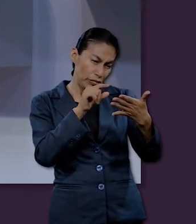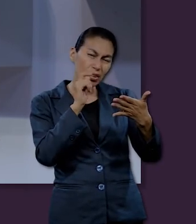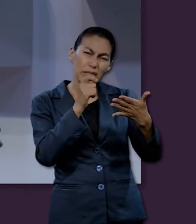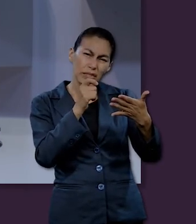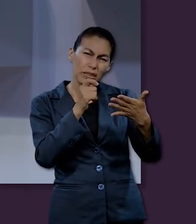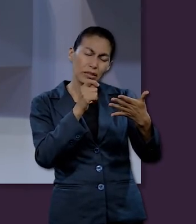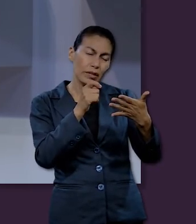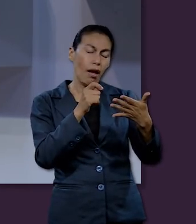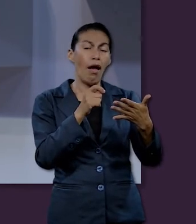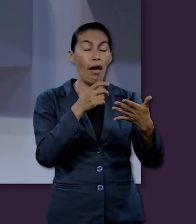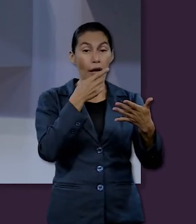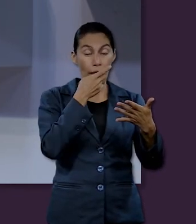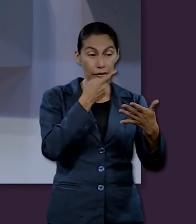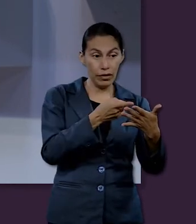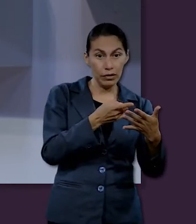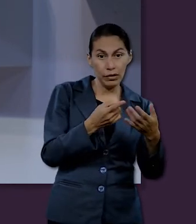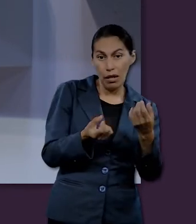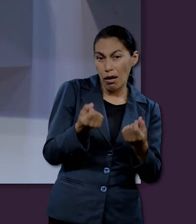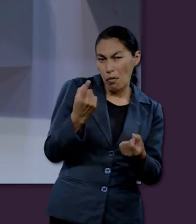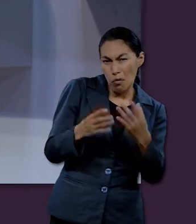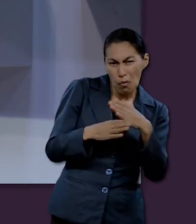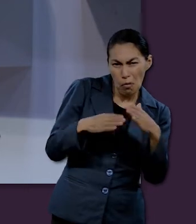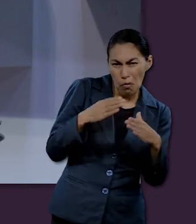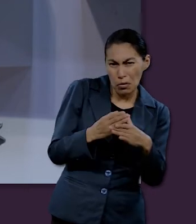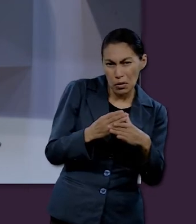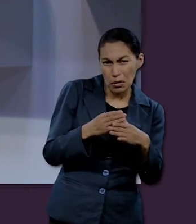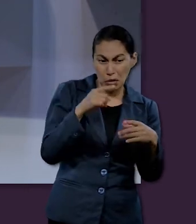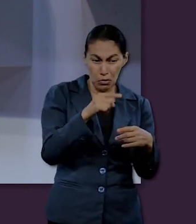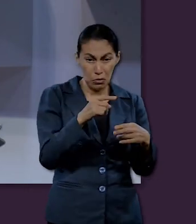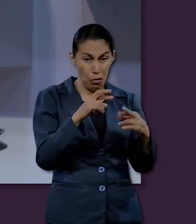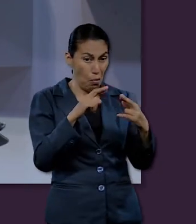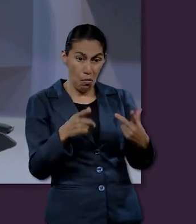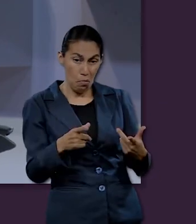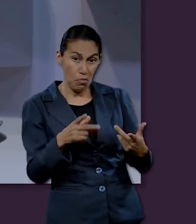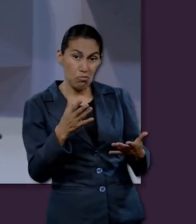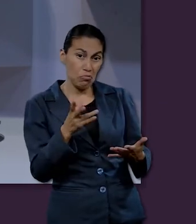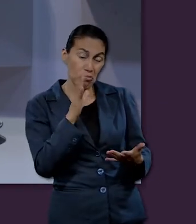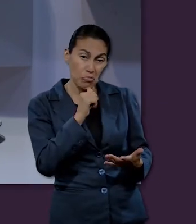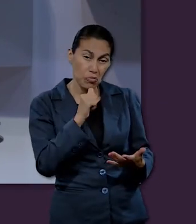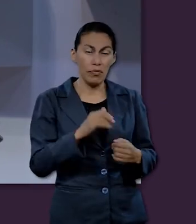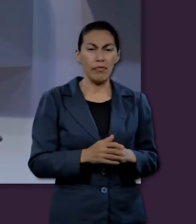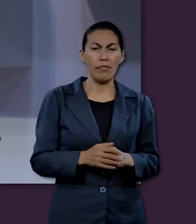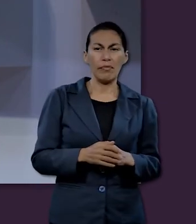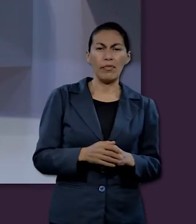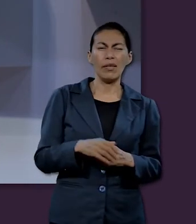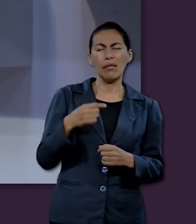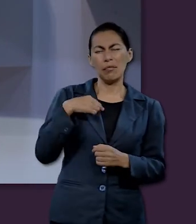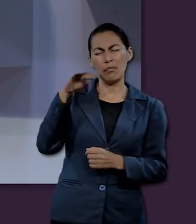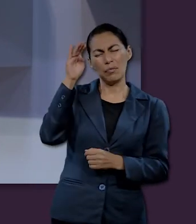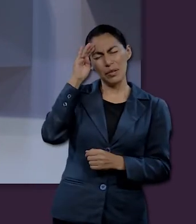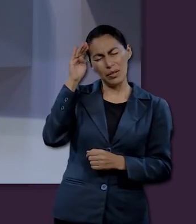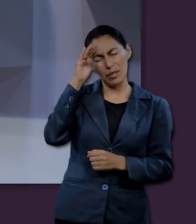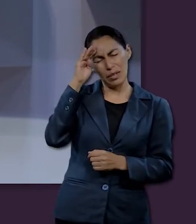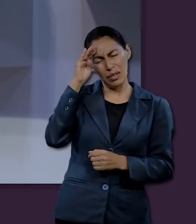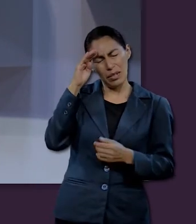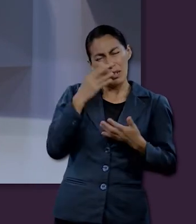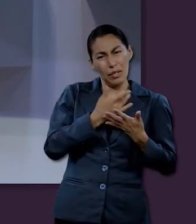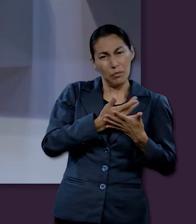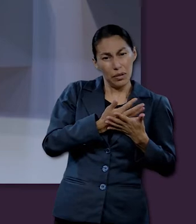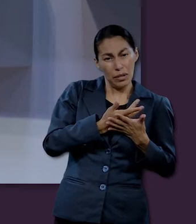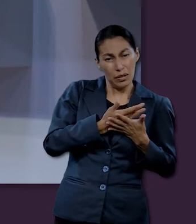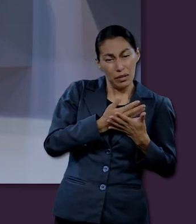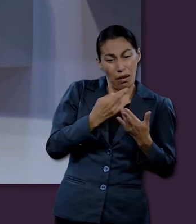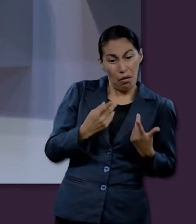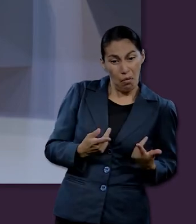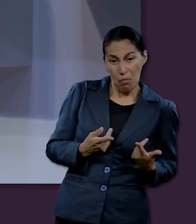Algunos aparatos que son según ellos indestructibles cosas y me hice la pregunta, ¿la